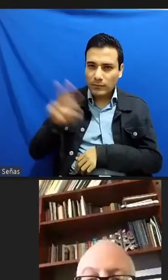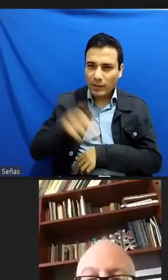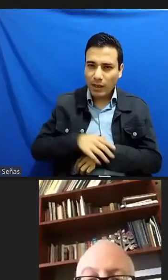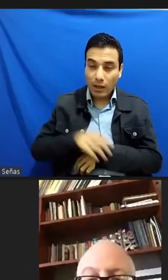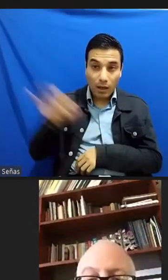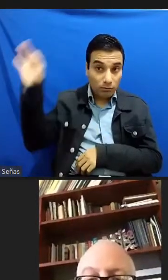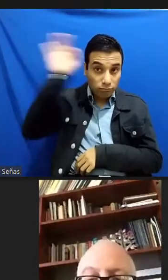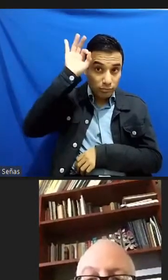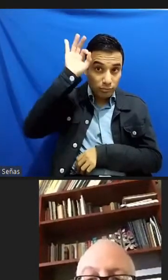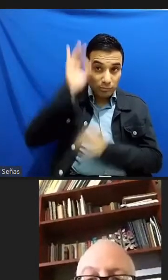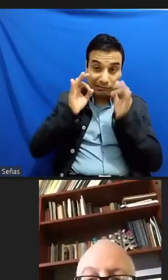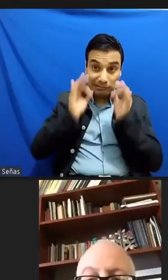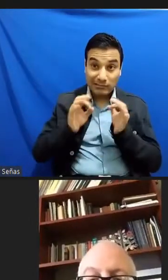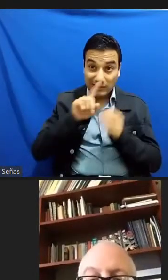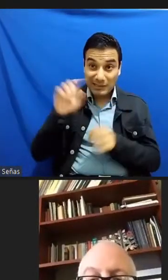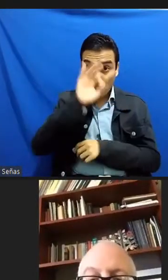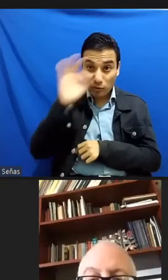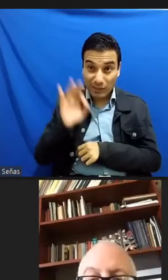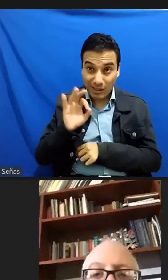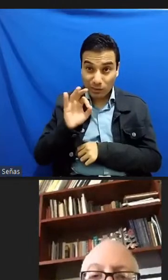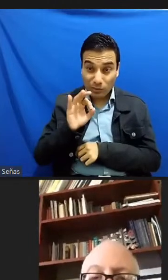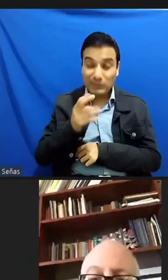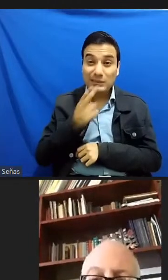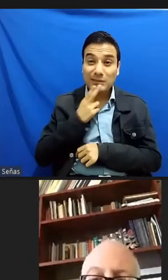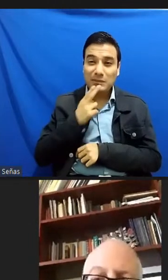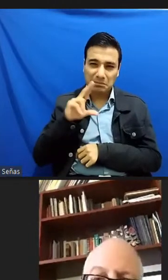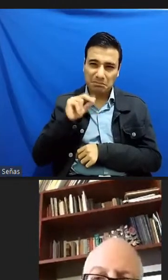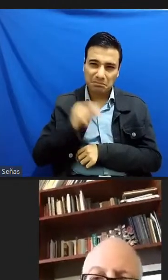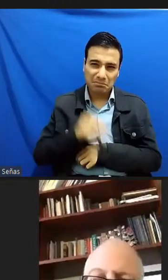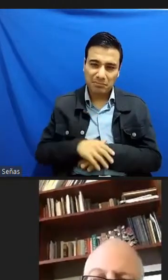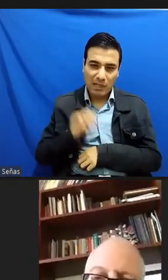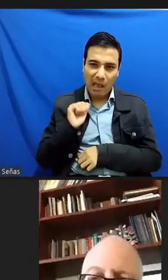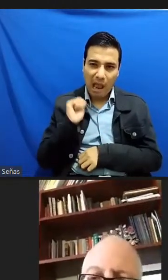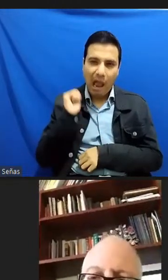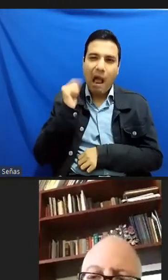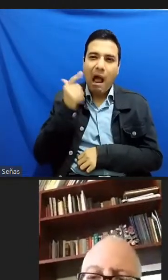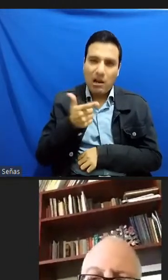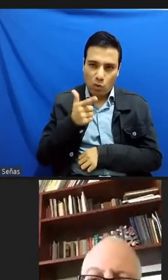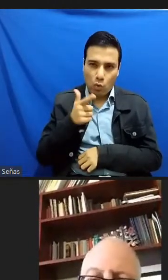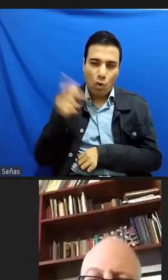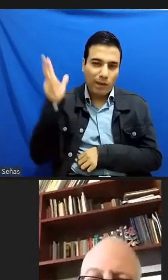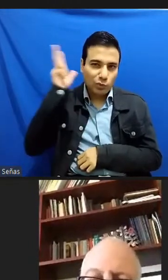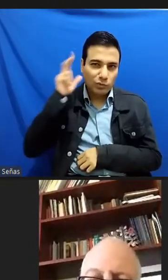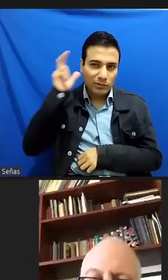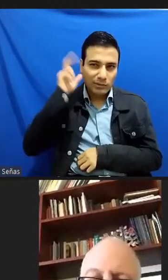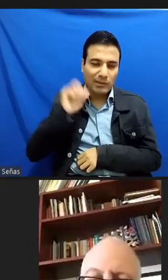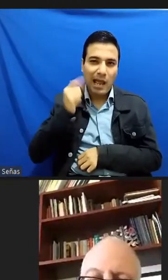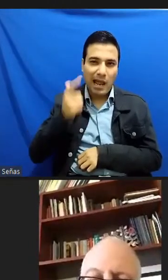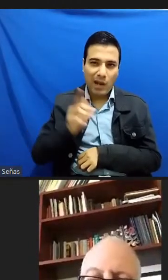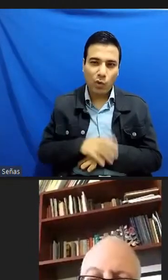100% efectivo algo lograba escuchar la hermana pero de pronto lo que yo me di cuenta era que